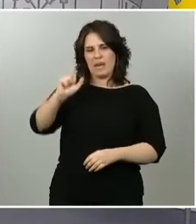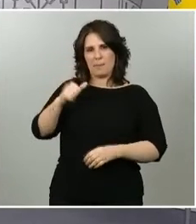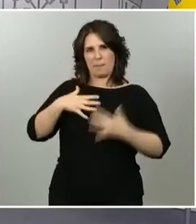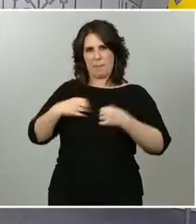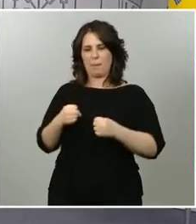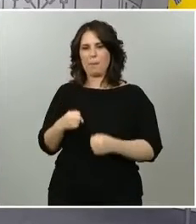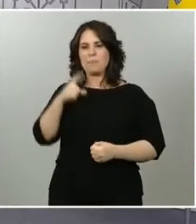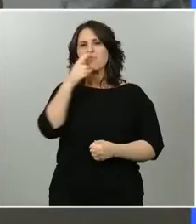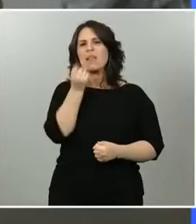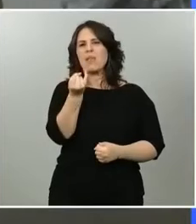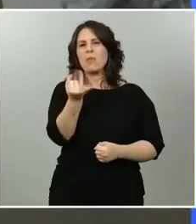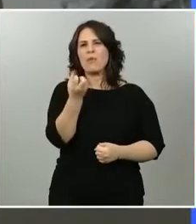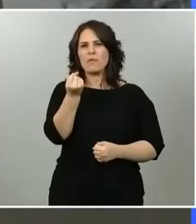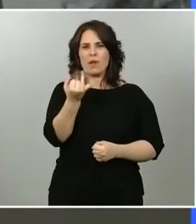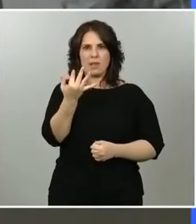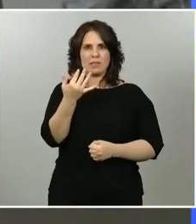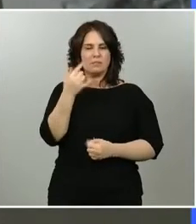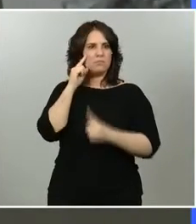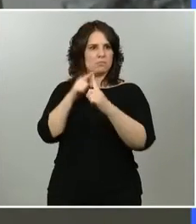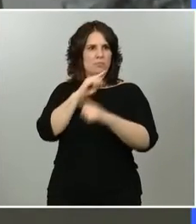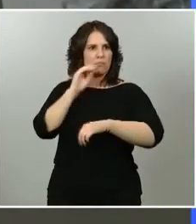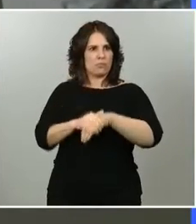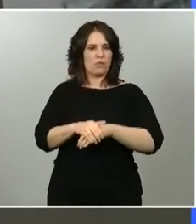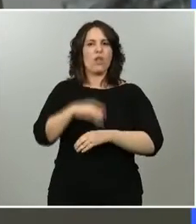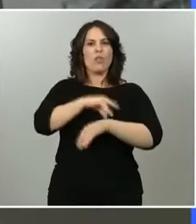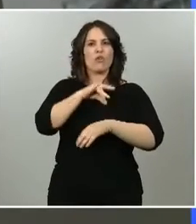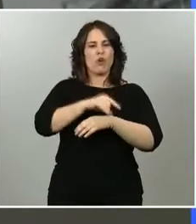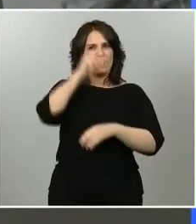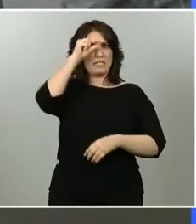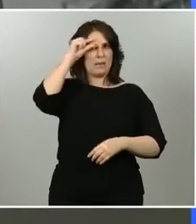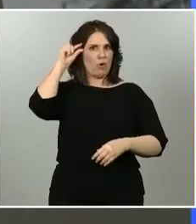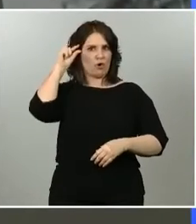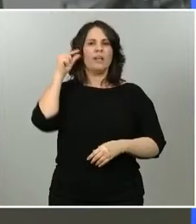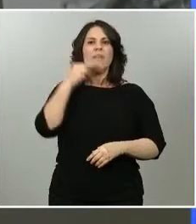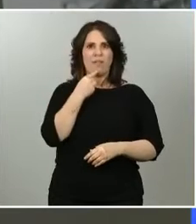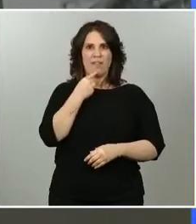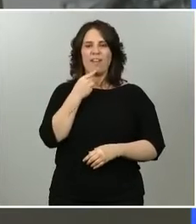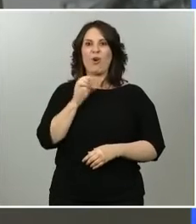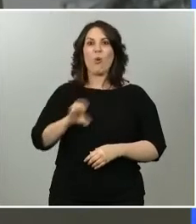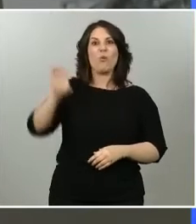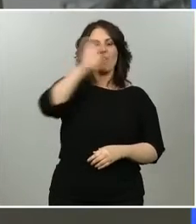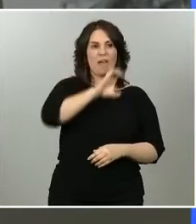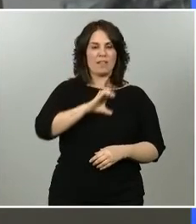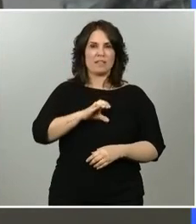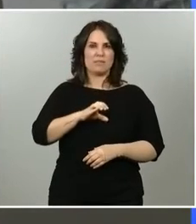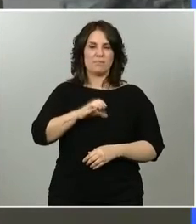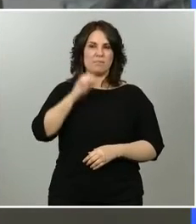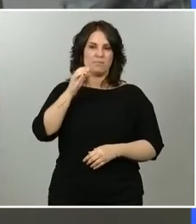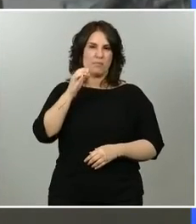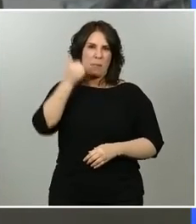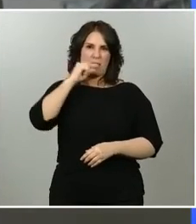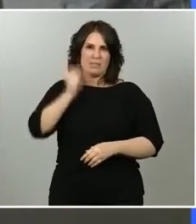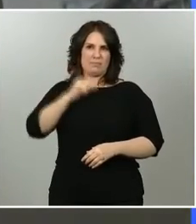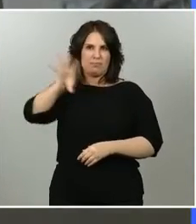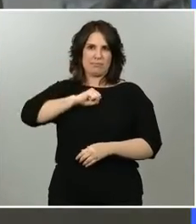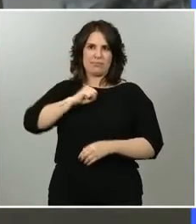vuelven a ser dentro de los objetivos marcados. El doctor Simón ha dicho que en las comunidades con más positivos, como es el caso de Cataluña, el ritmo de contagios